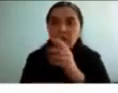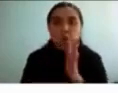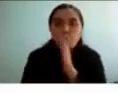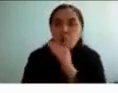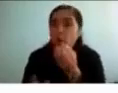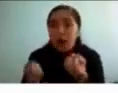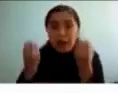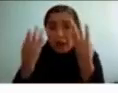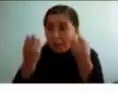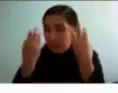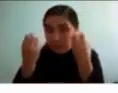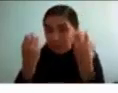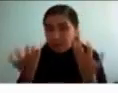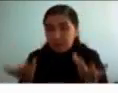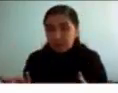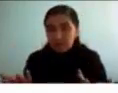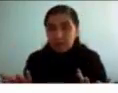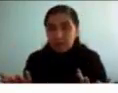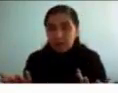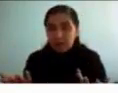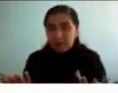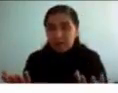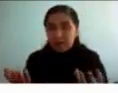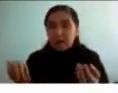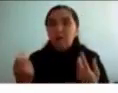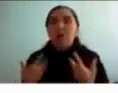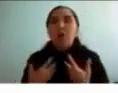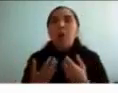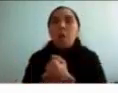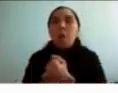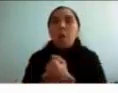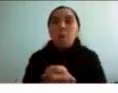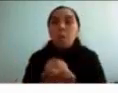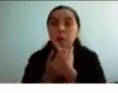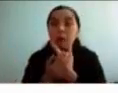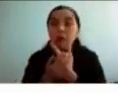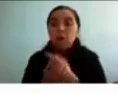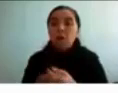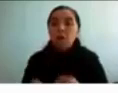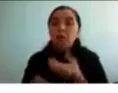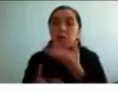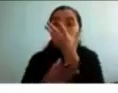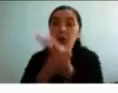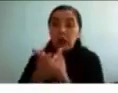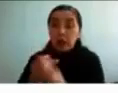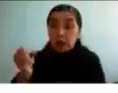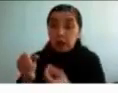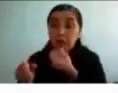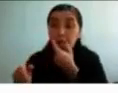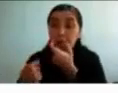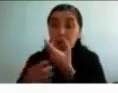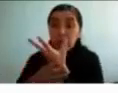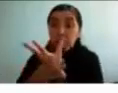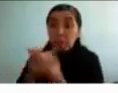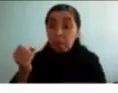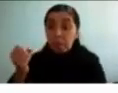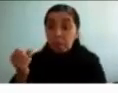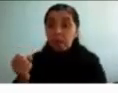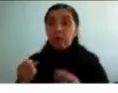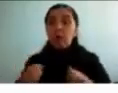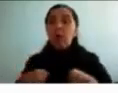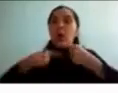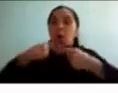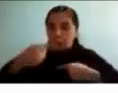el efecto terapéutico vuelven a aparecer los síntomas porque la medicación ni enseña habilidades sociales ni